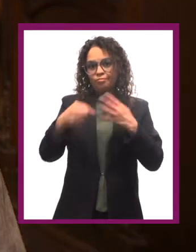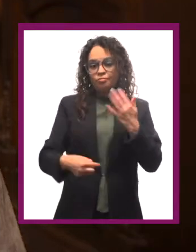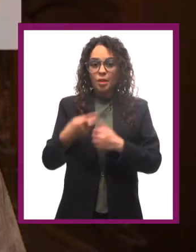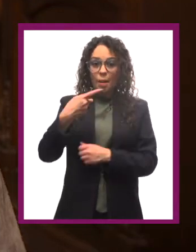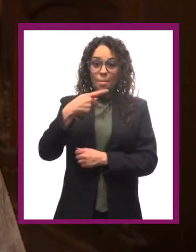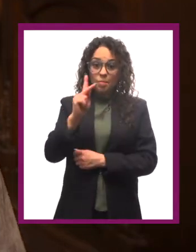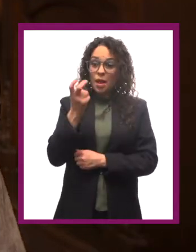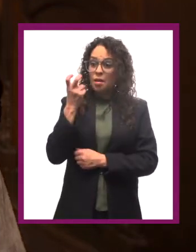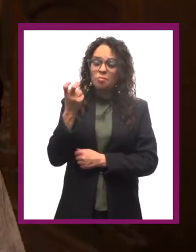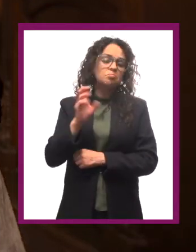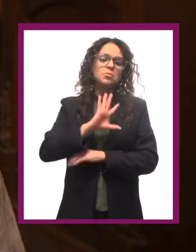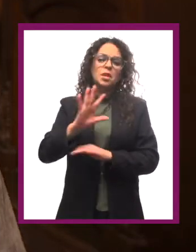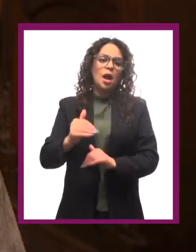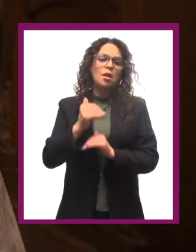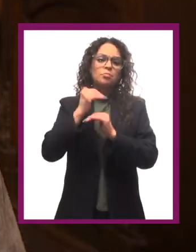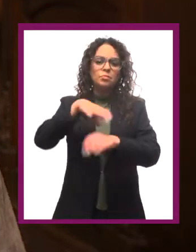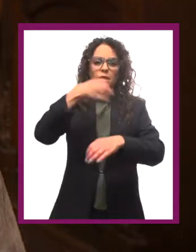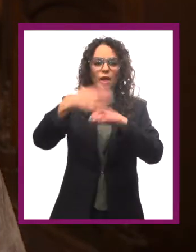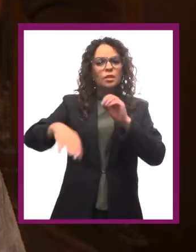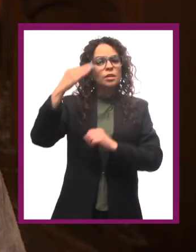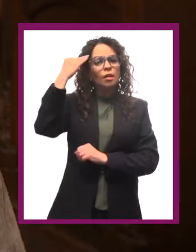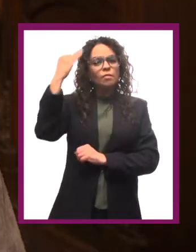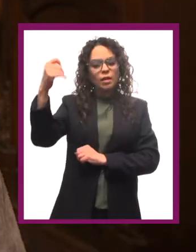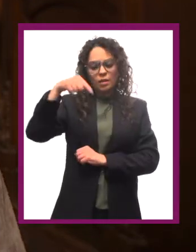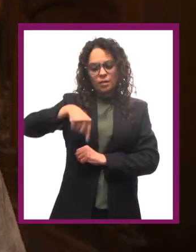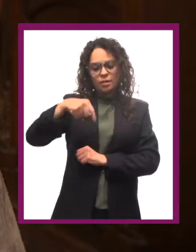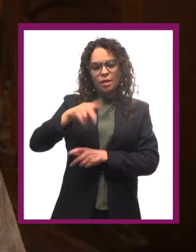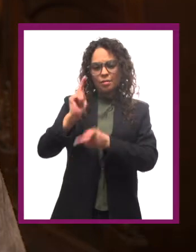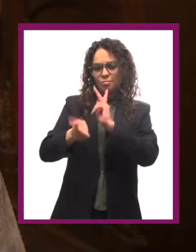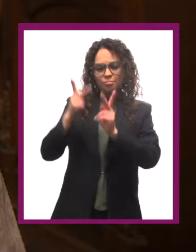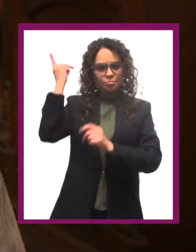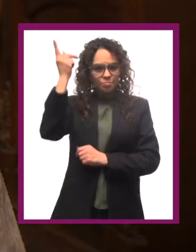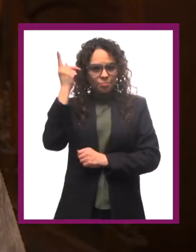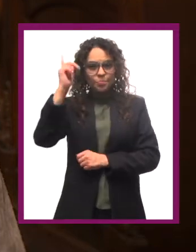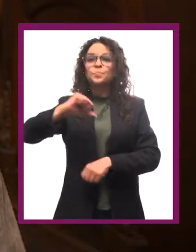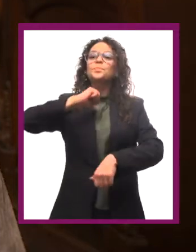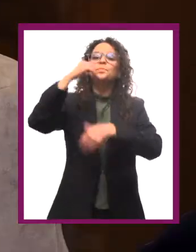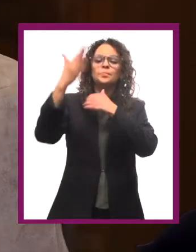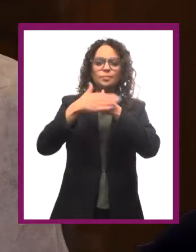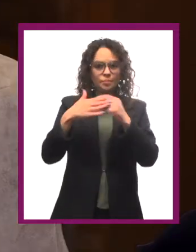Pero bueno, su tiempo ha terminado. Hasta la siguiente vez.